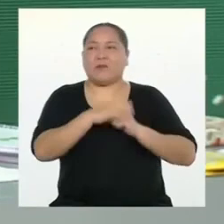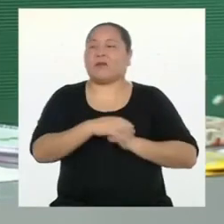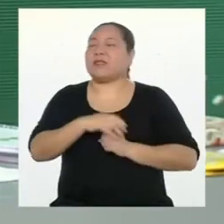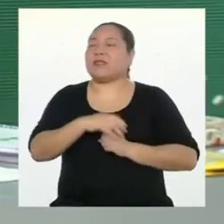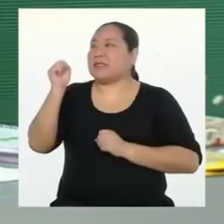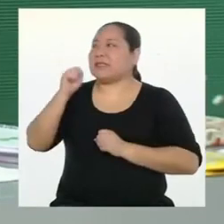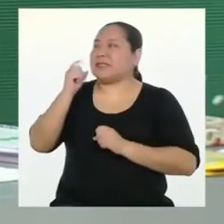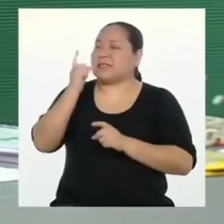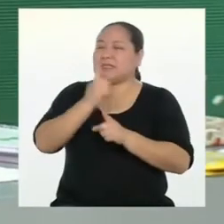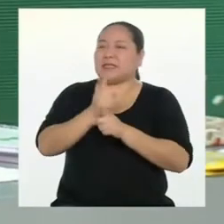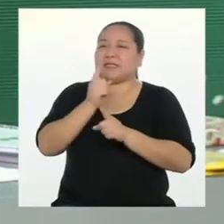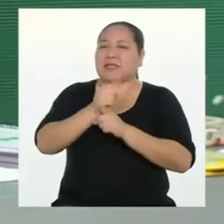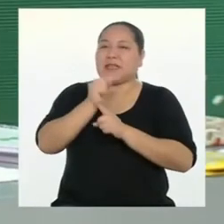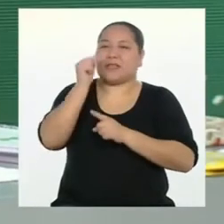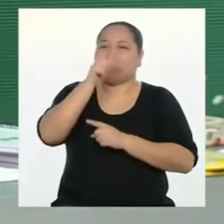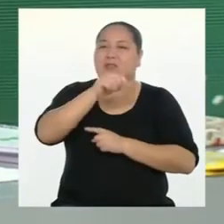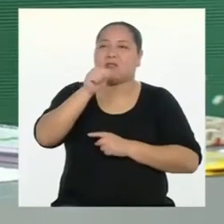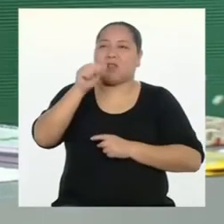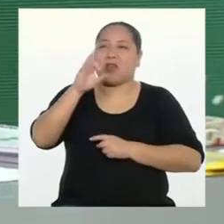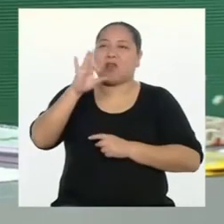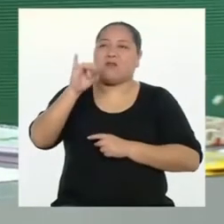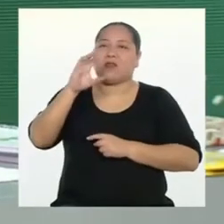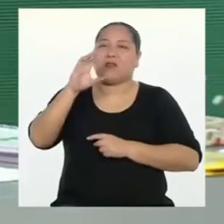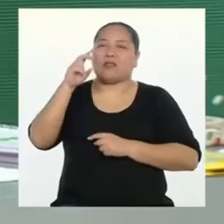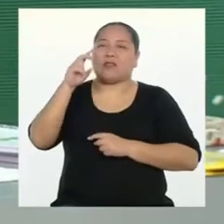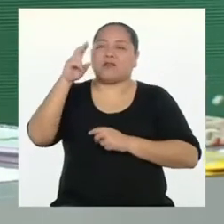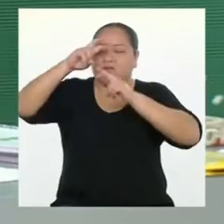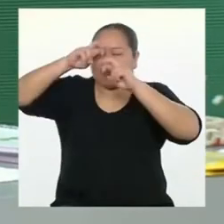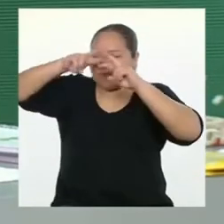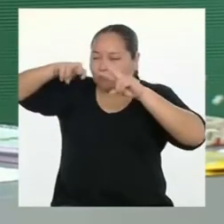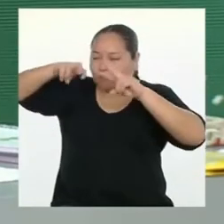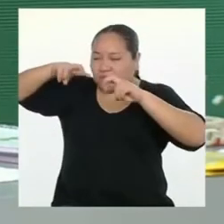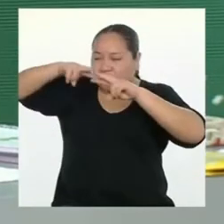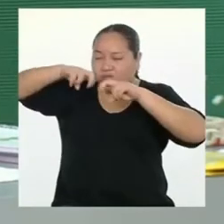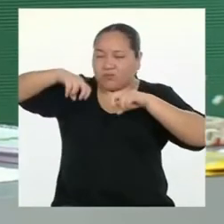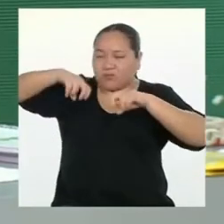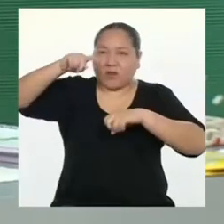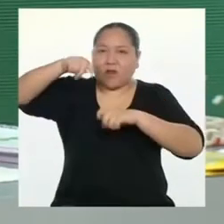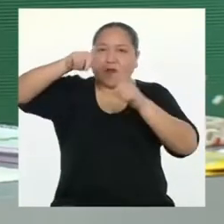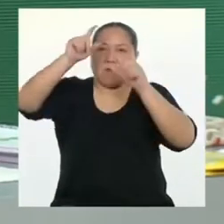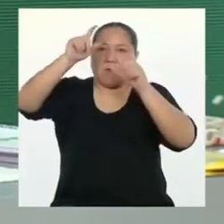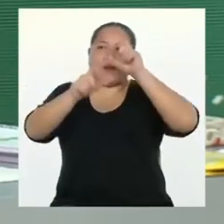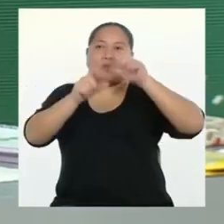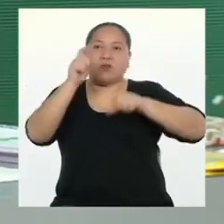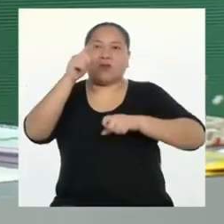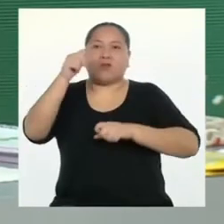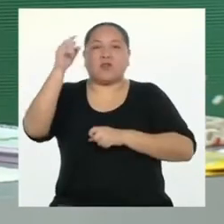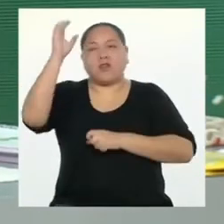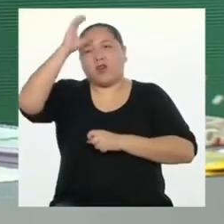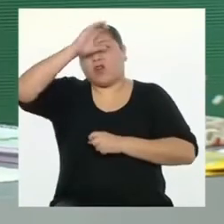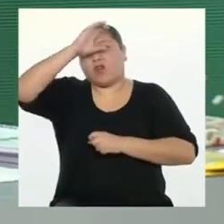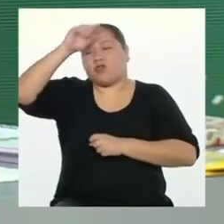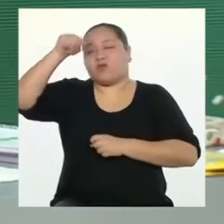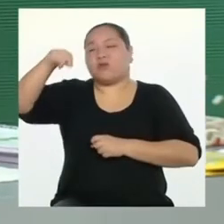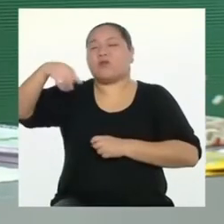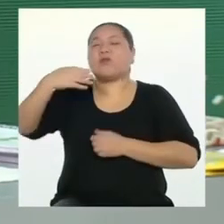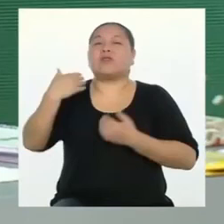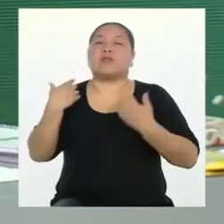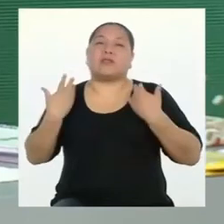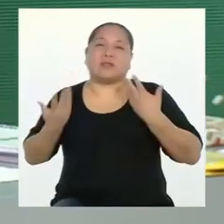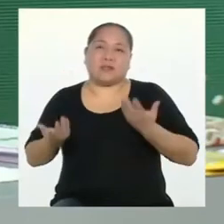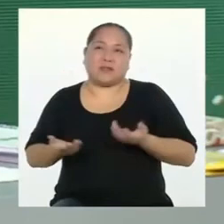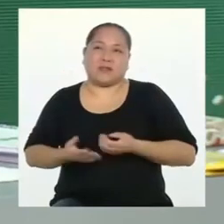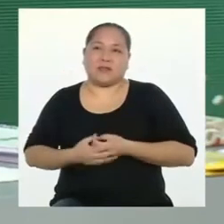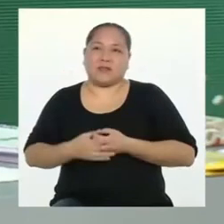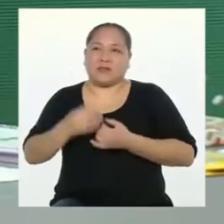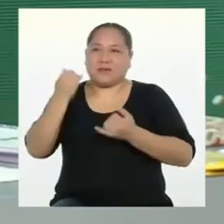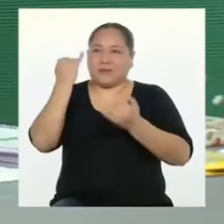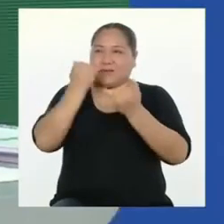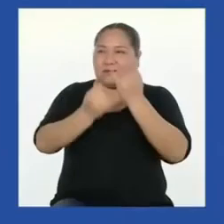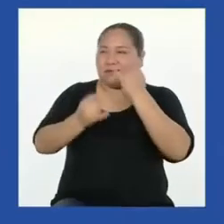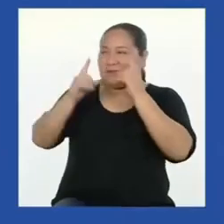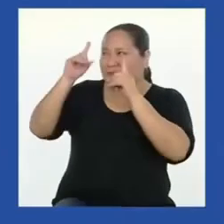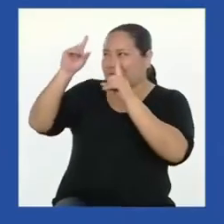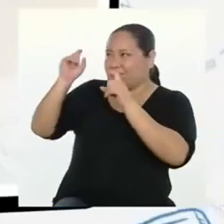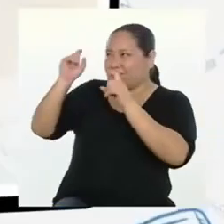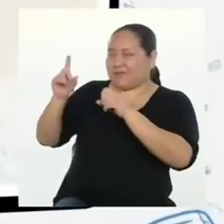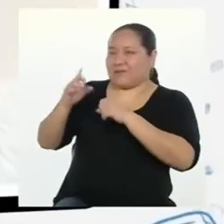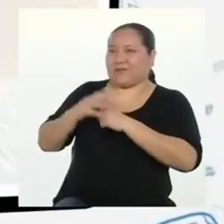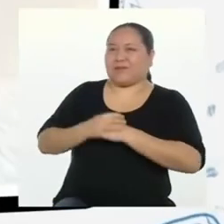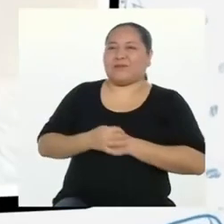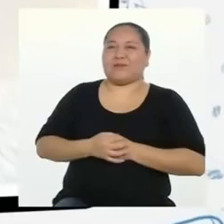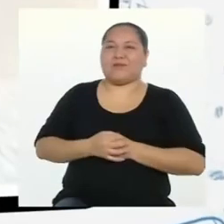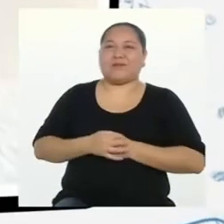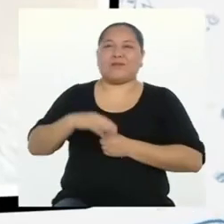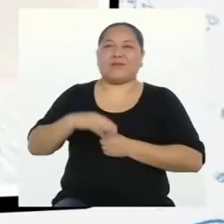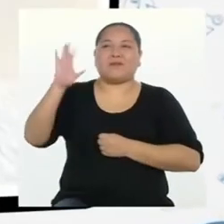Así es. Estos afiches funcionan porque han hecho un estudio de su público objetivo y los conocimientos previos que tiene. Última pregunta.